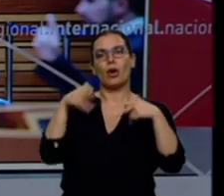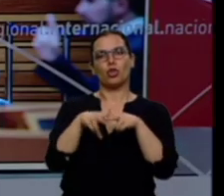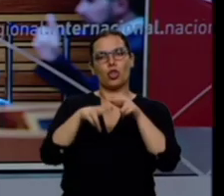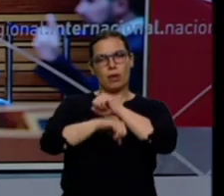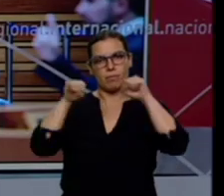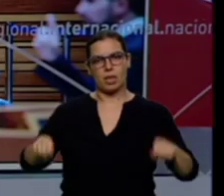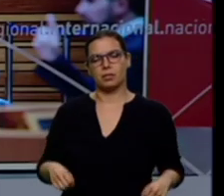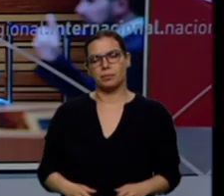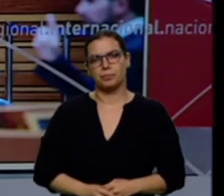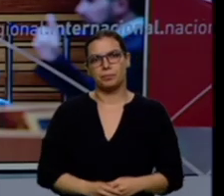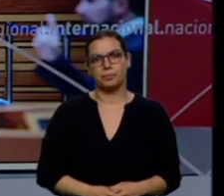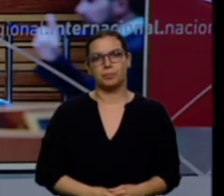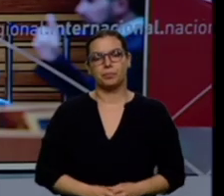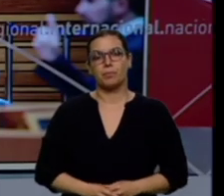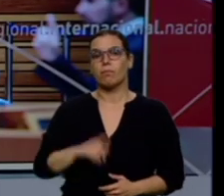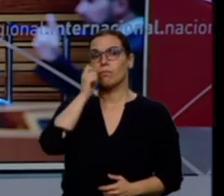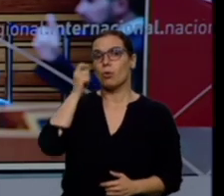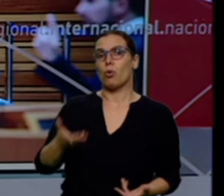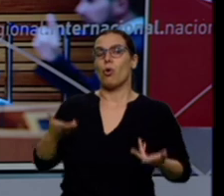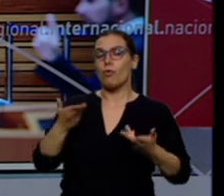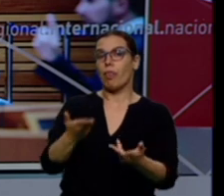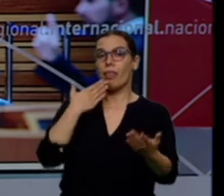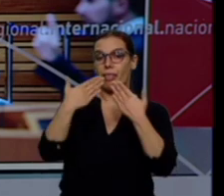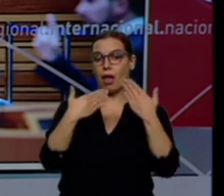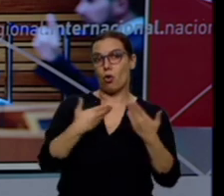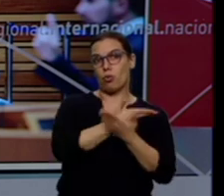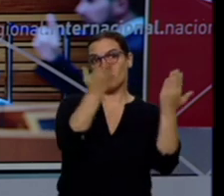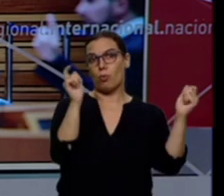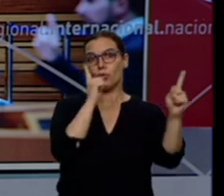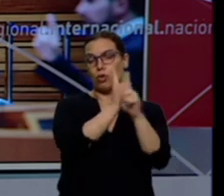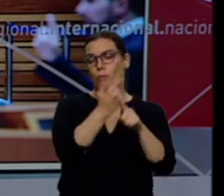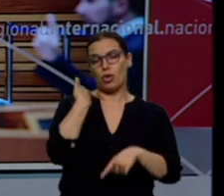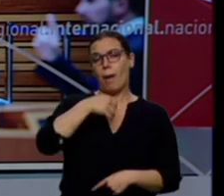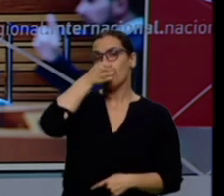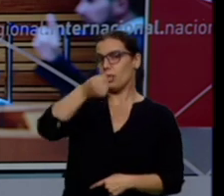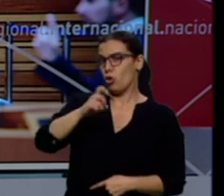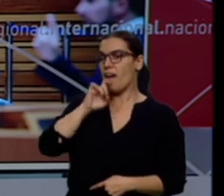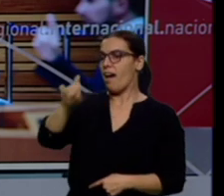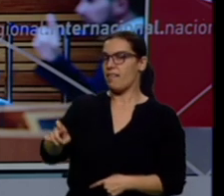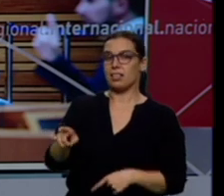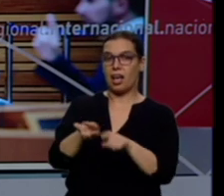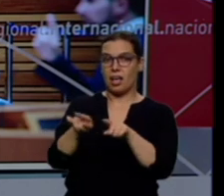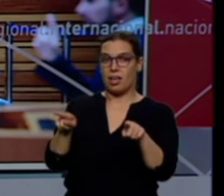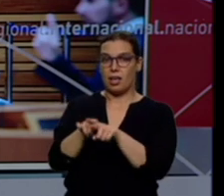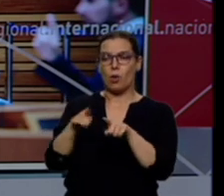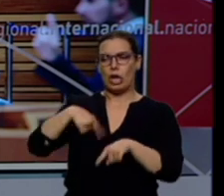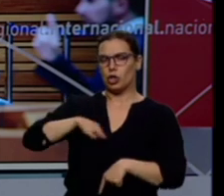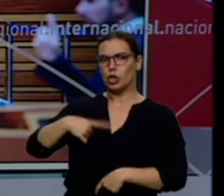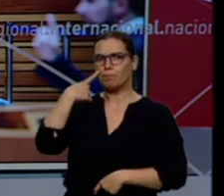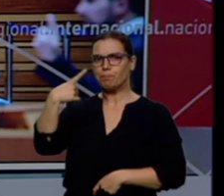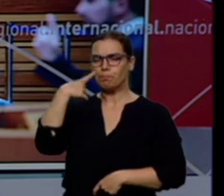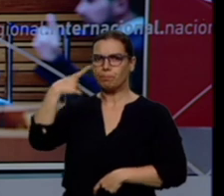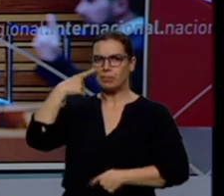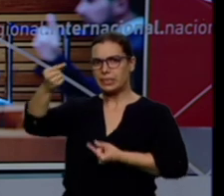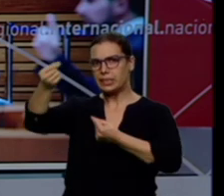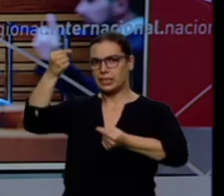Mañueco ha ofrecido diálogo a la oposición, pero el PSOE ya ha avisado que no darán tregua al nuevo presidente de la Junta. Tudanca no perdona a